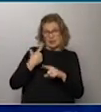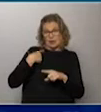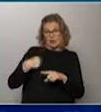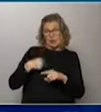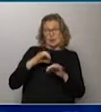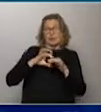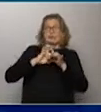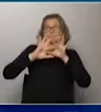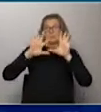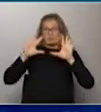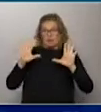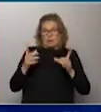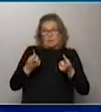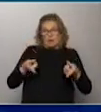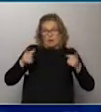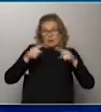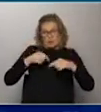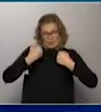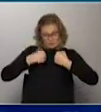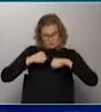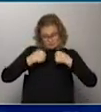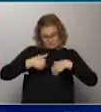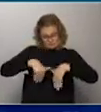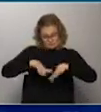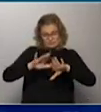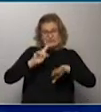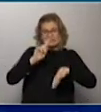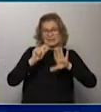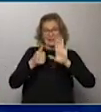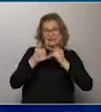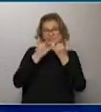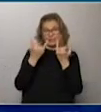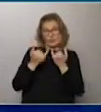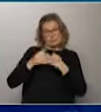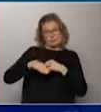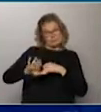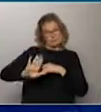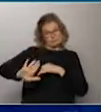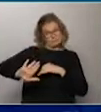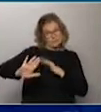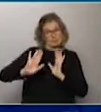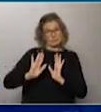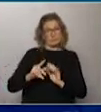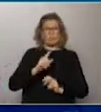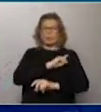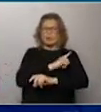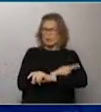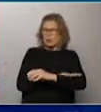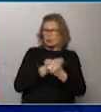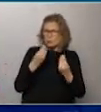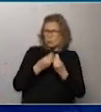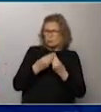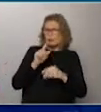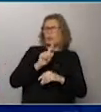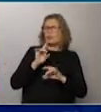quedaría liberado para volver a la actividad. Mientras tanto, durante esos 16 días va a quedar en un régimen de concentración. Es un esfuerzo tremendo, no solo para